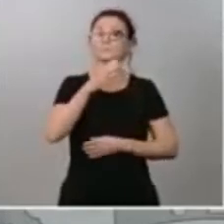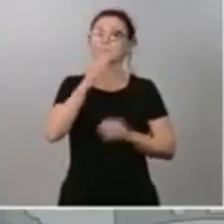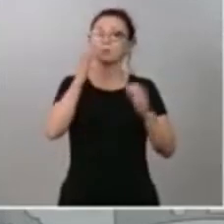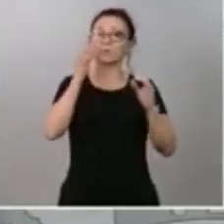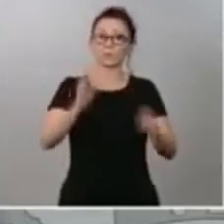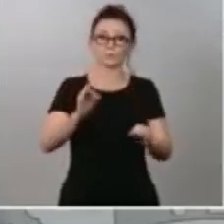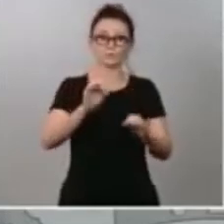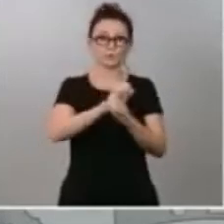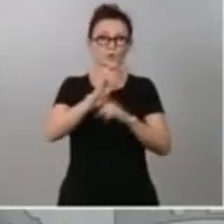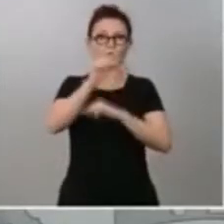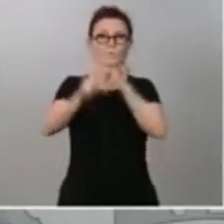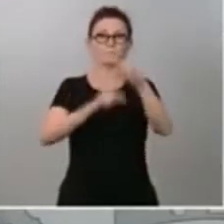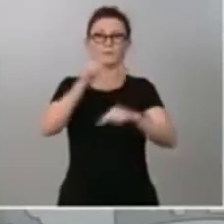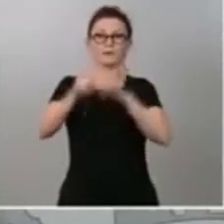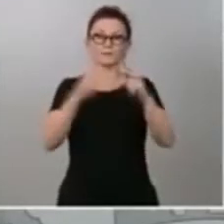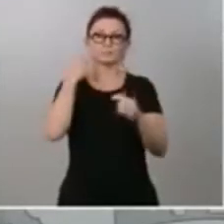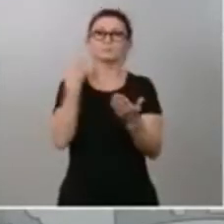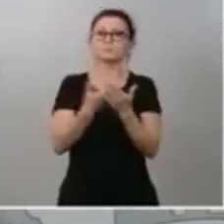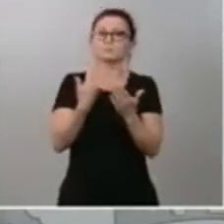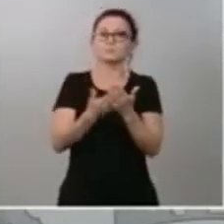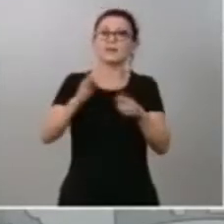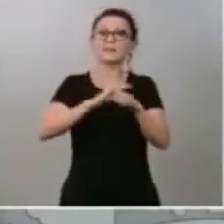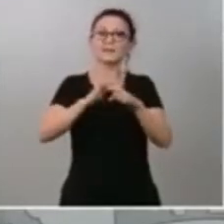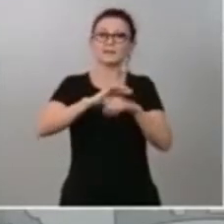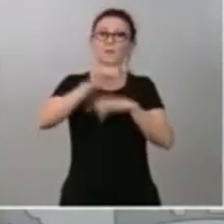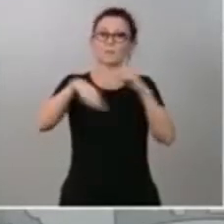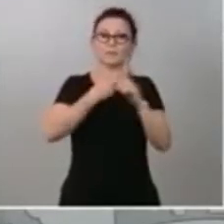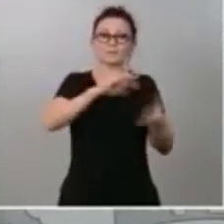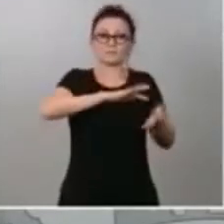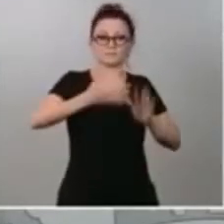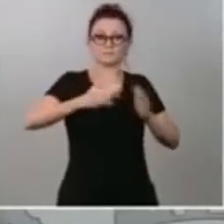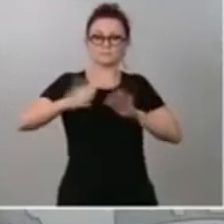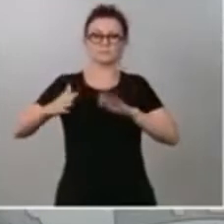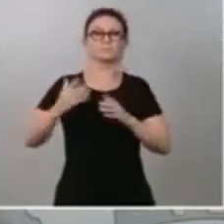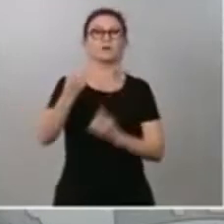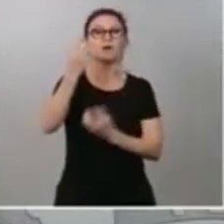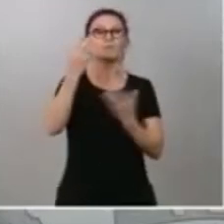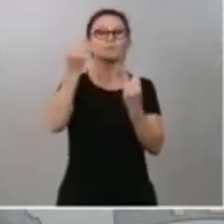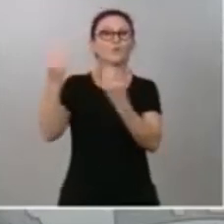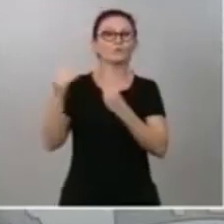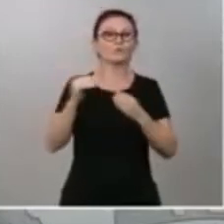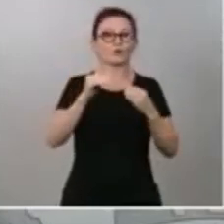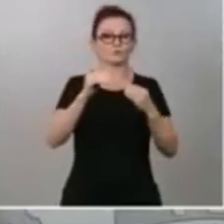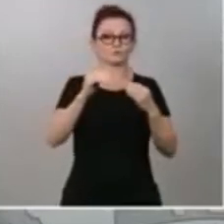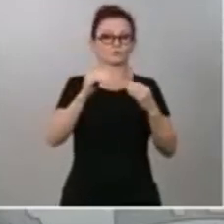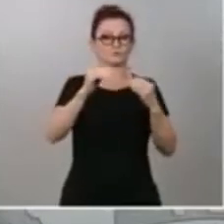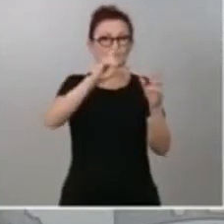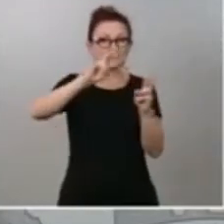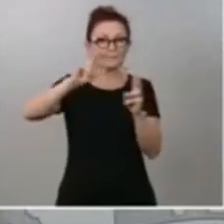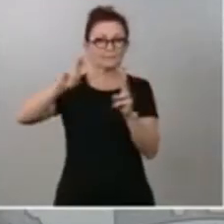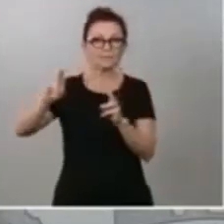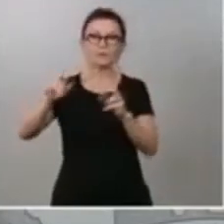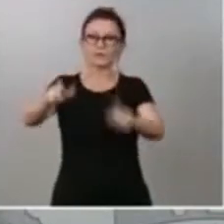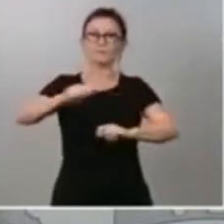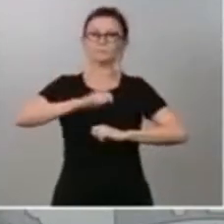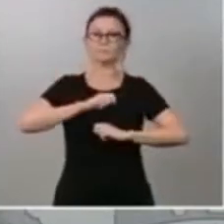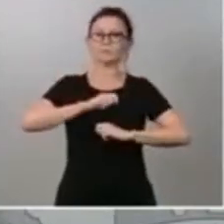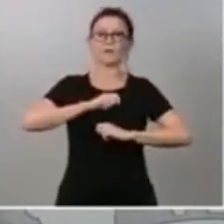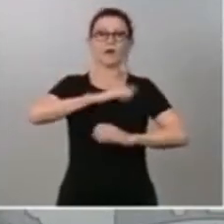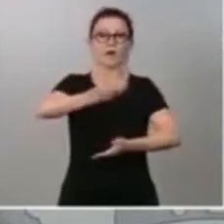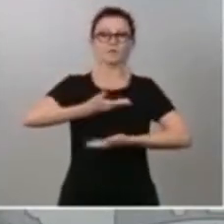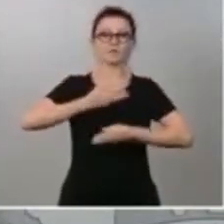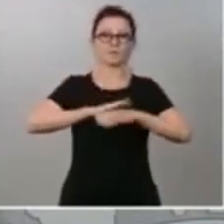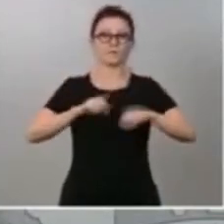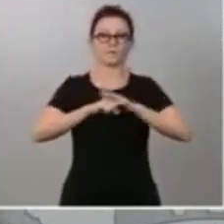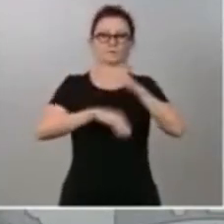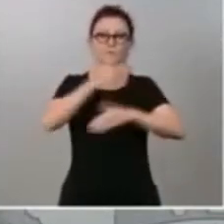que la digitalización y sus múltiples aplicaciones en distintos terrenos son la llave del progreso económico y social, y por ello es de vital importancia